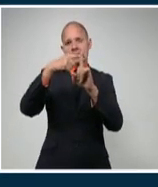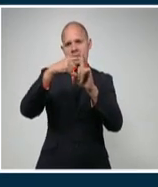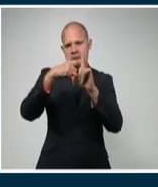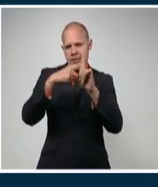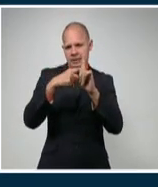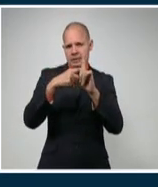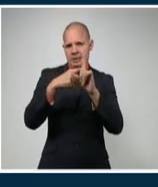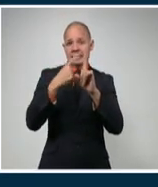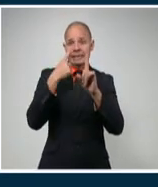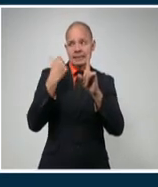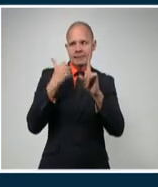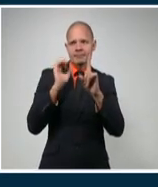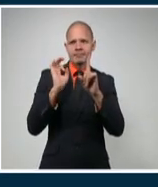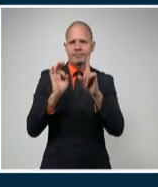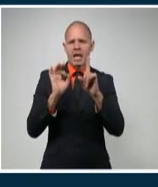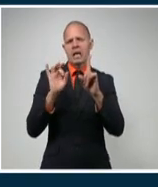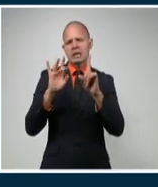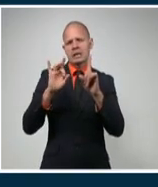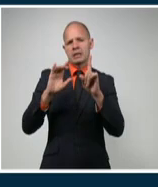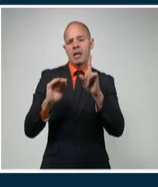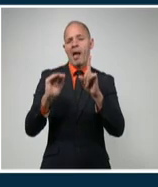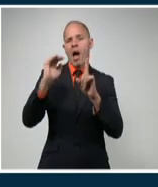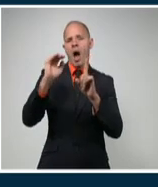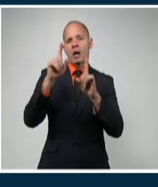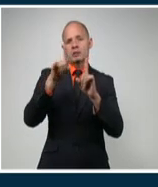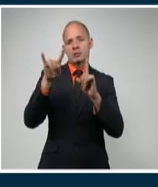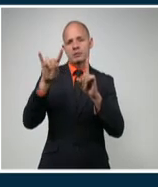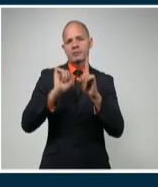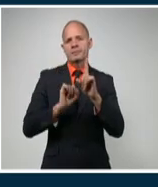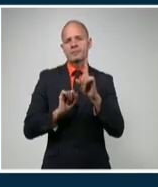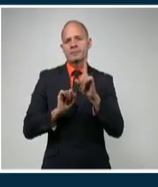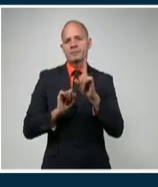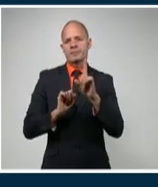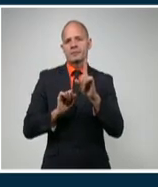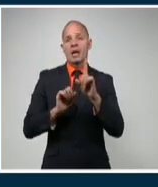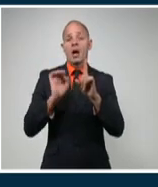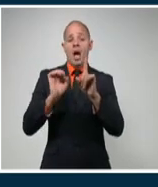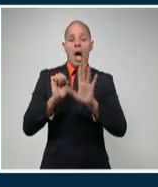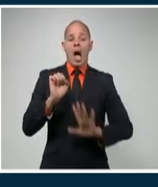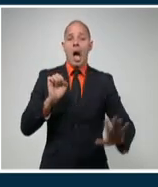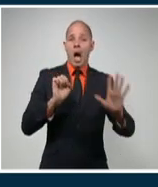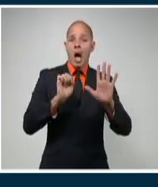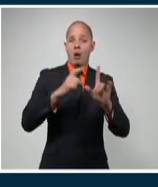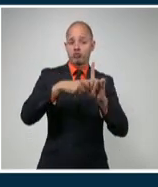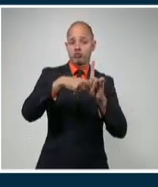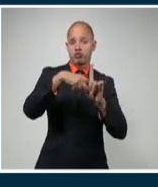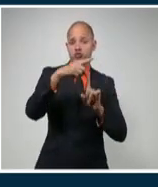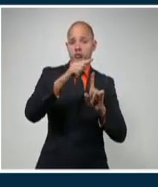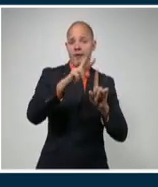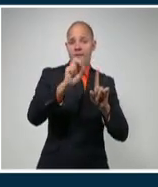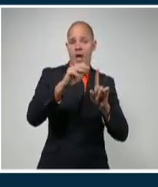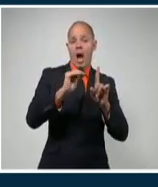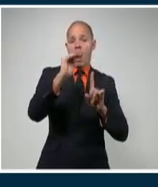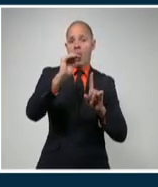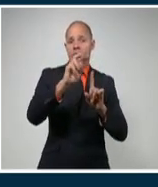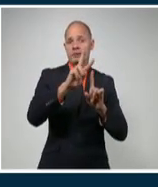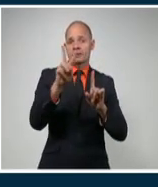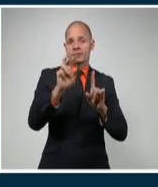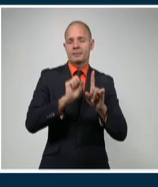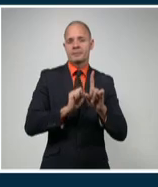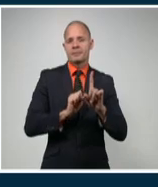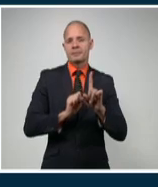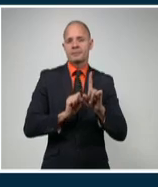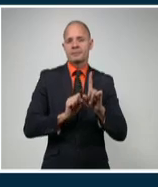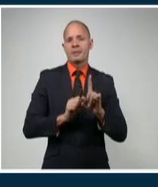temperatura mínima entre 15 y 19 grados celsius. En el oriente estarán entre 20 y llegarán a 22 grados en